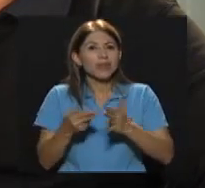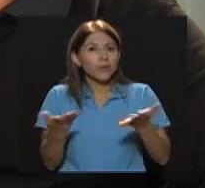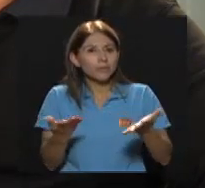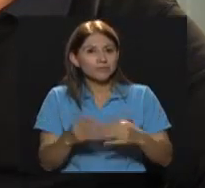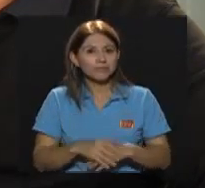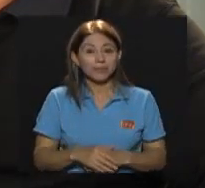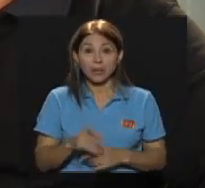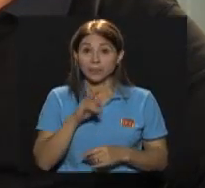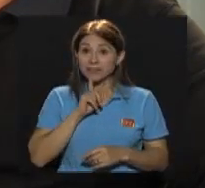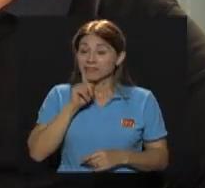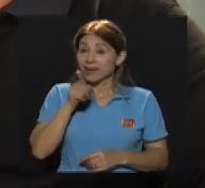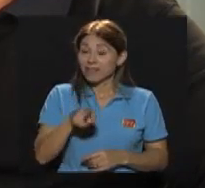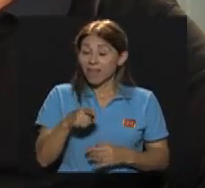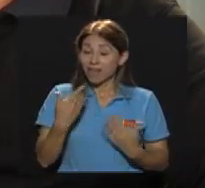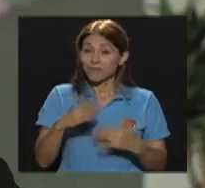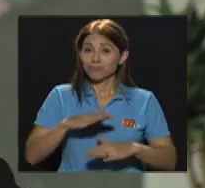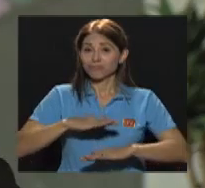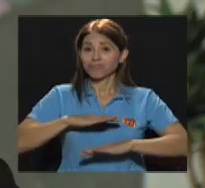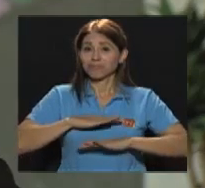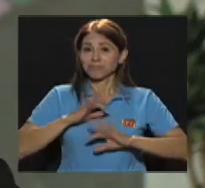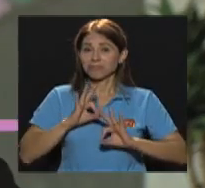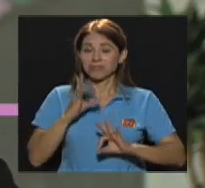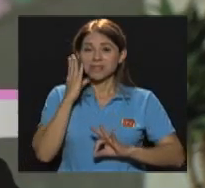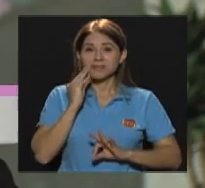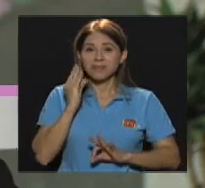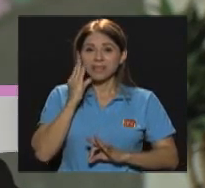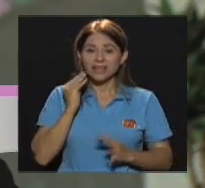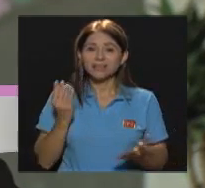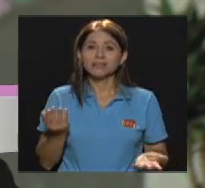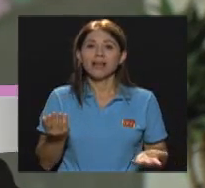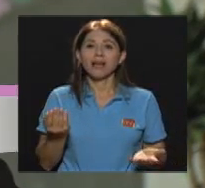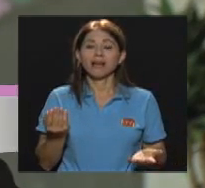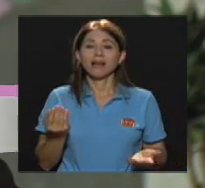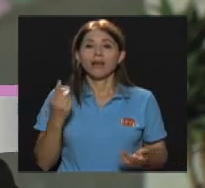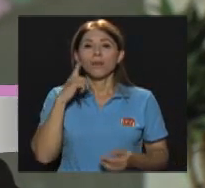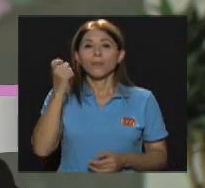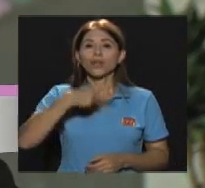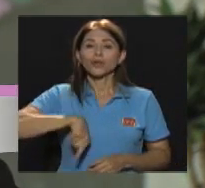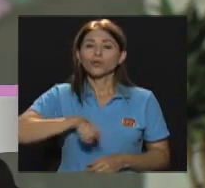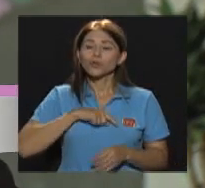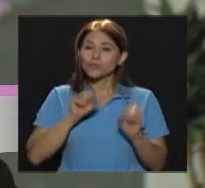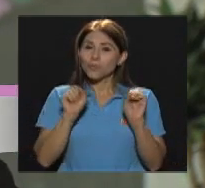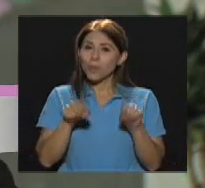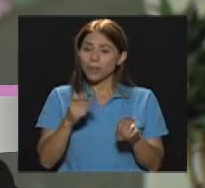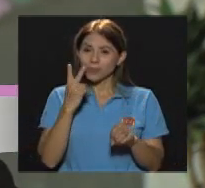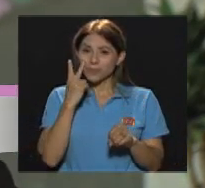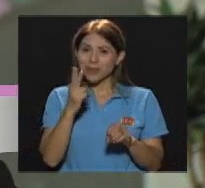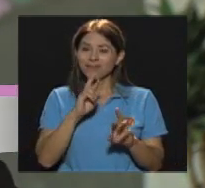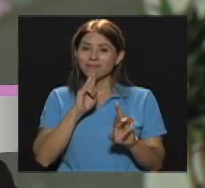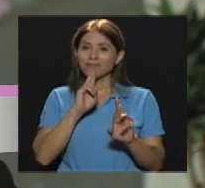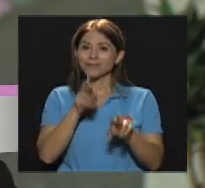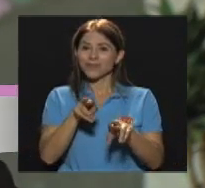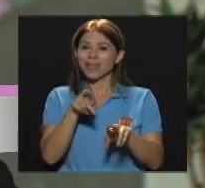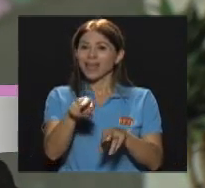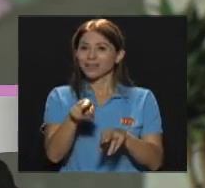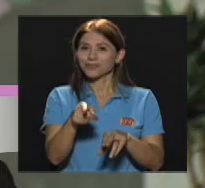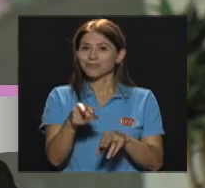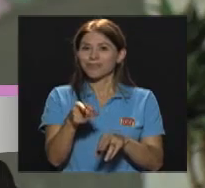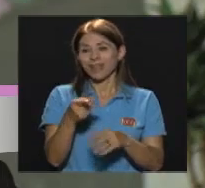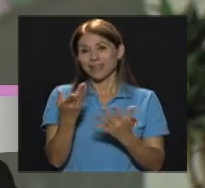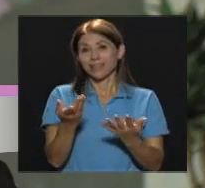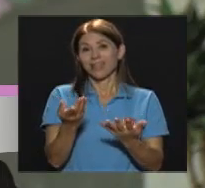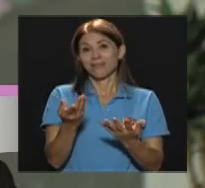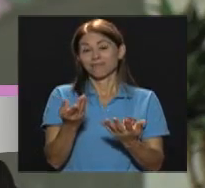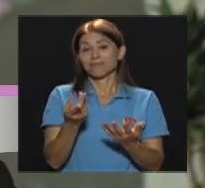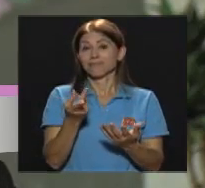satisfactoria Sobre todo Porque Podemos ver Los frutos De la inversión Para nosotros Fue muy importante Que el